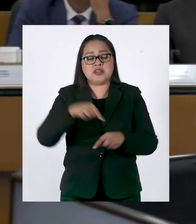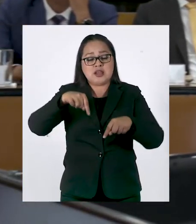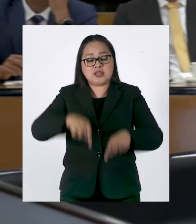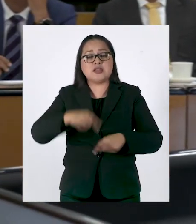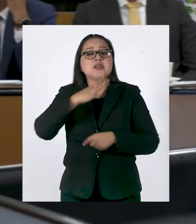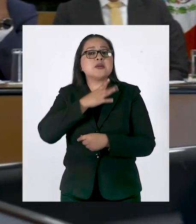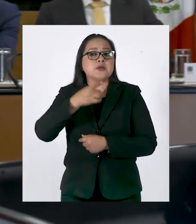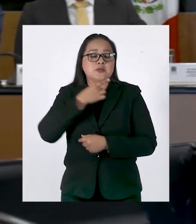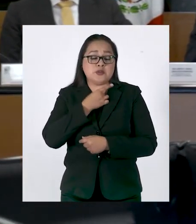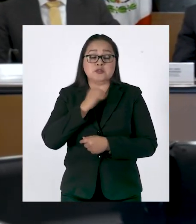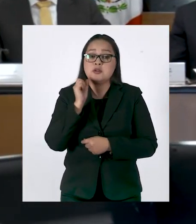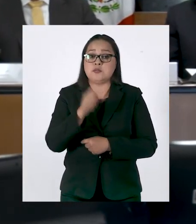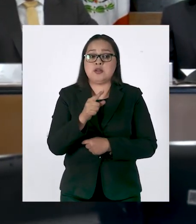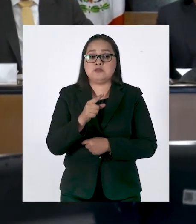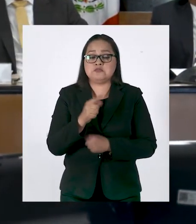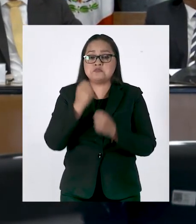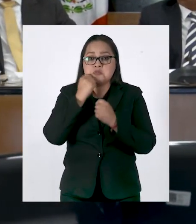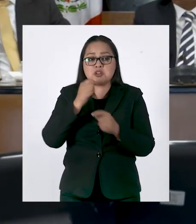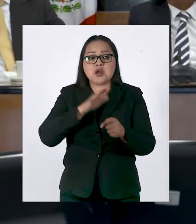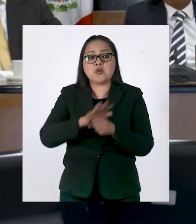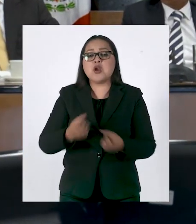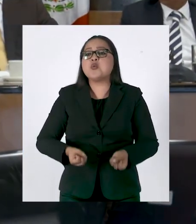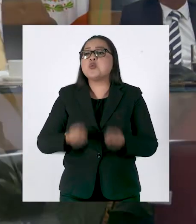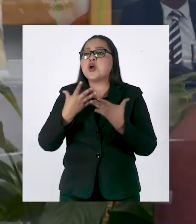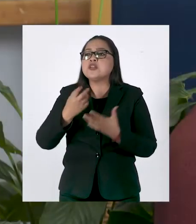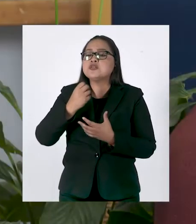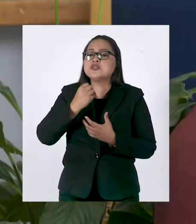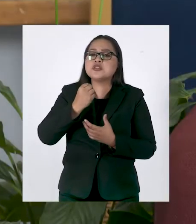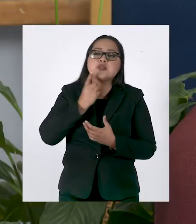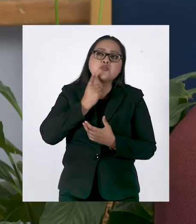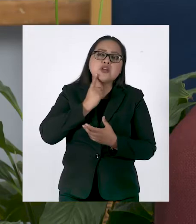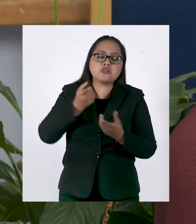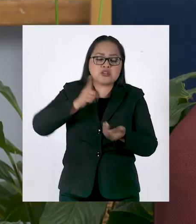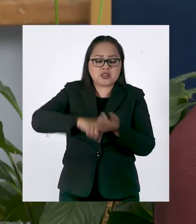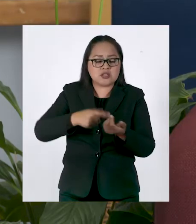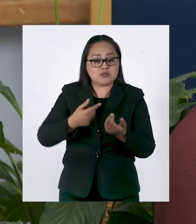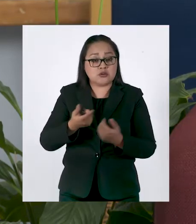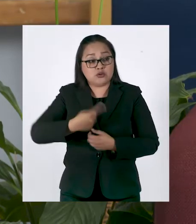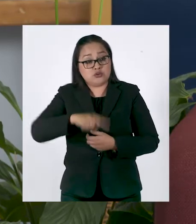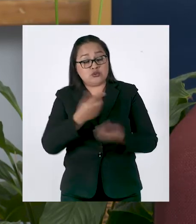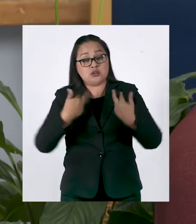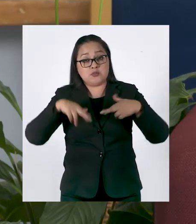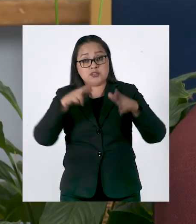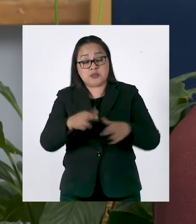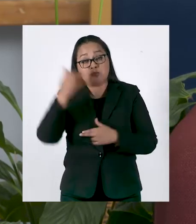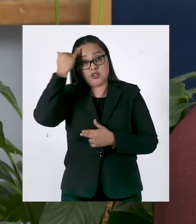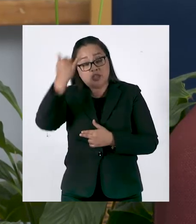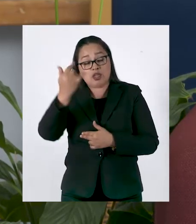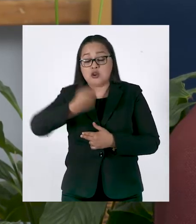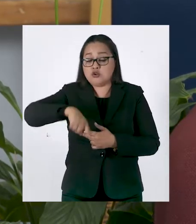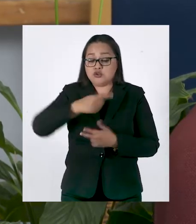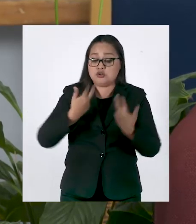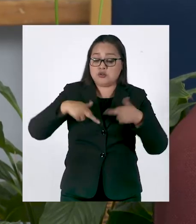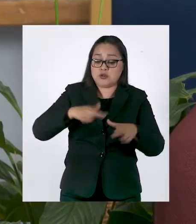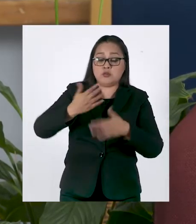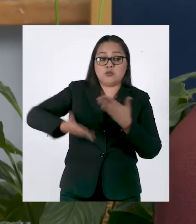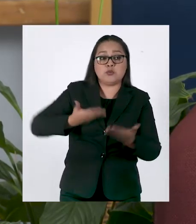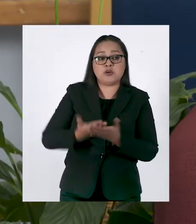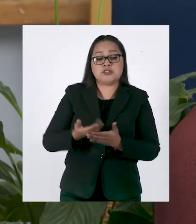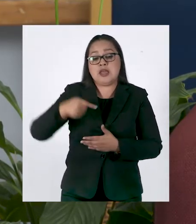de manera particular la Cámara de Diputados. Con independencia del número de legisladoras o legisladores representamos ideas,